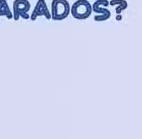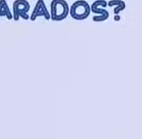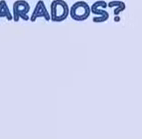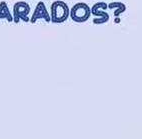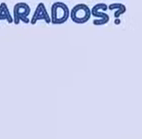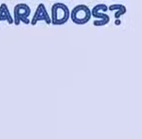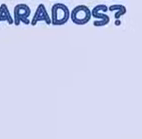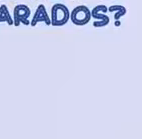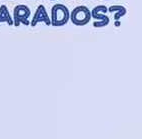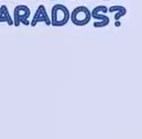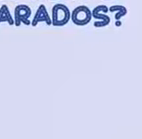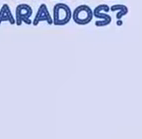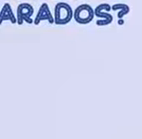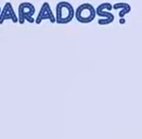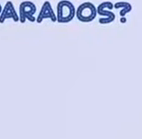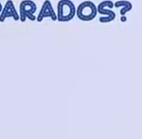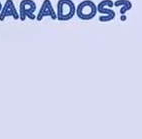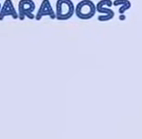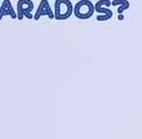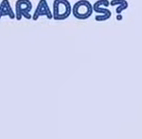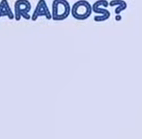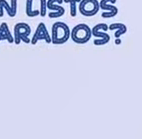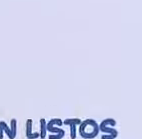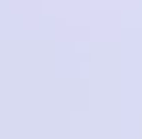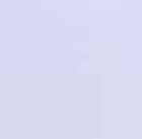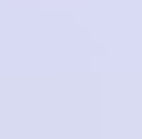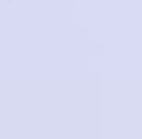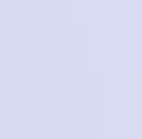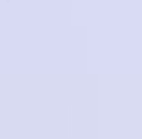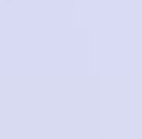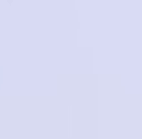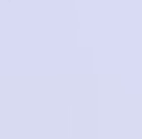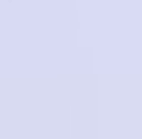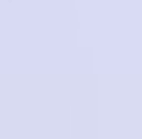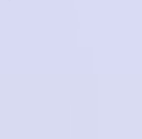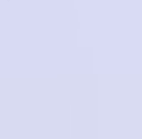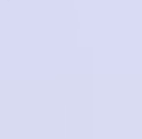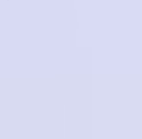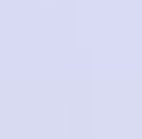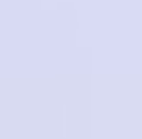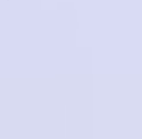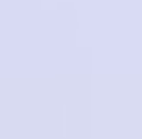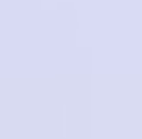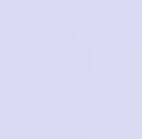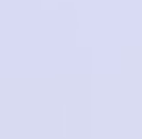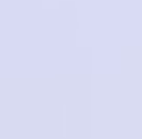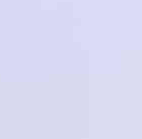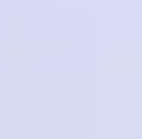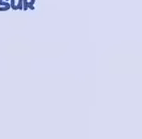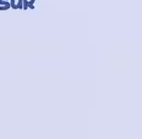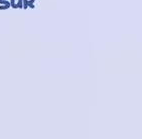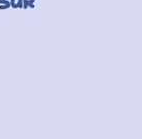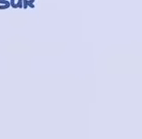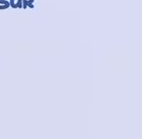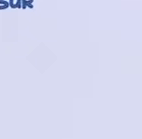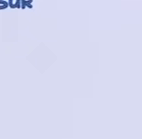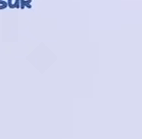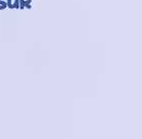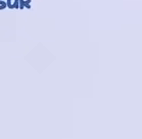¿Están listos y preparados? Acá va. ¿Cuál es el lugar más frío de la Tierra? A. Polo